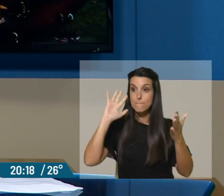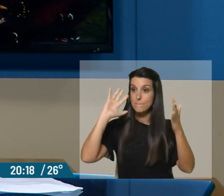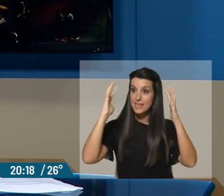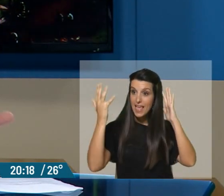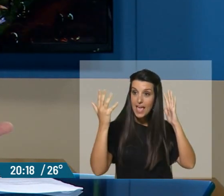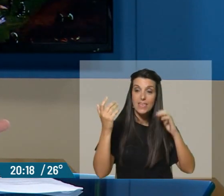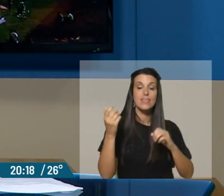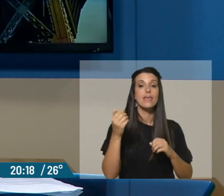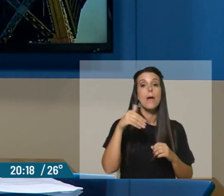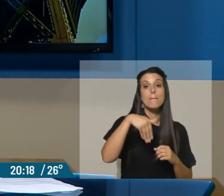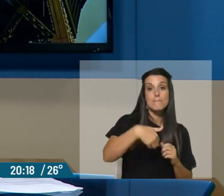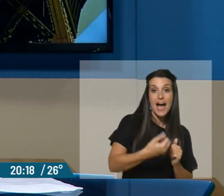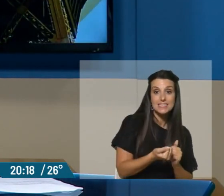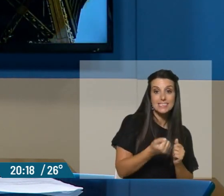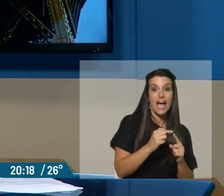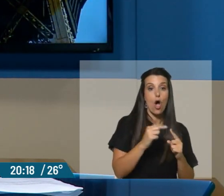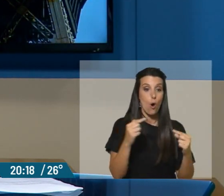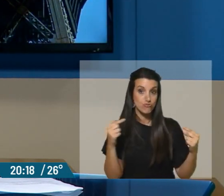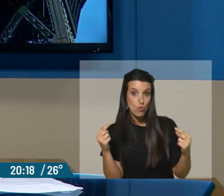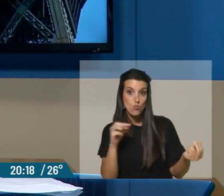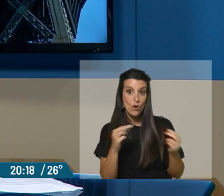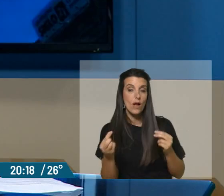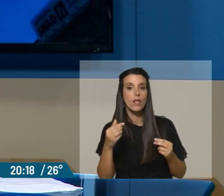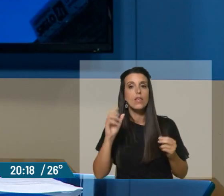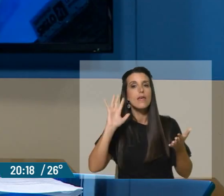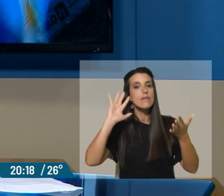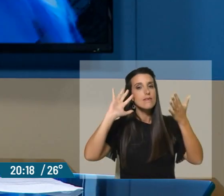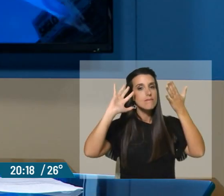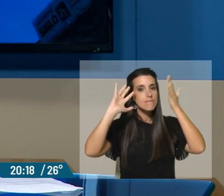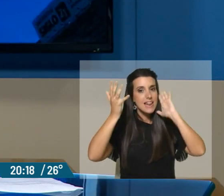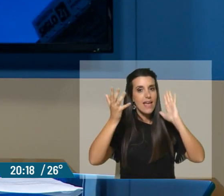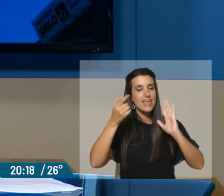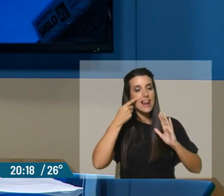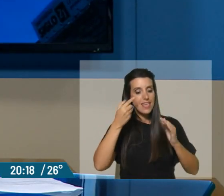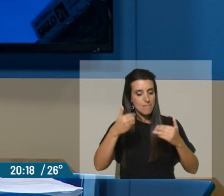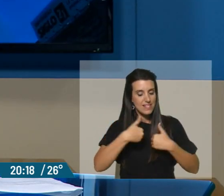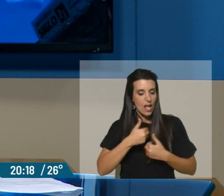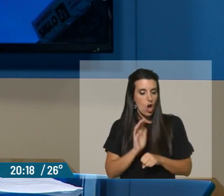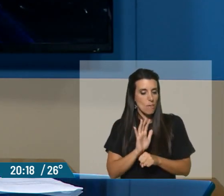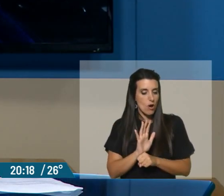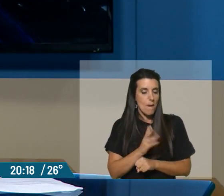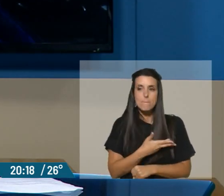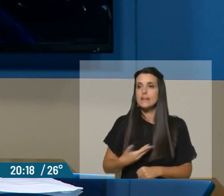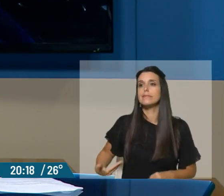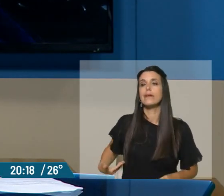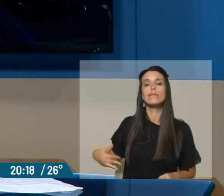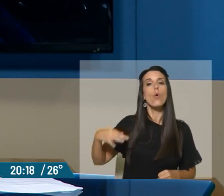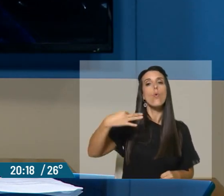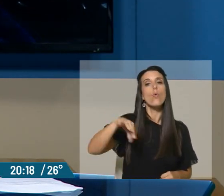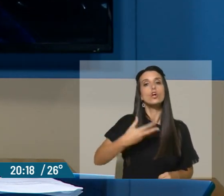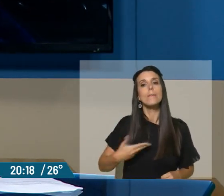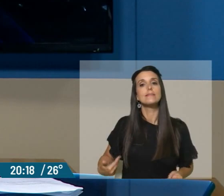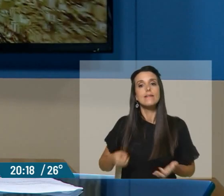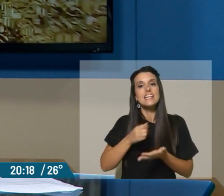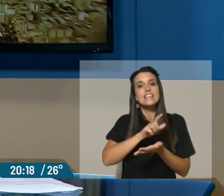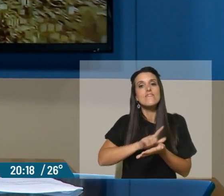Maza, entre el oficialismo y la oposición. Milei se ve a sí mismo como el único presidente liberal,